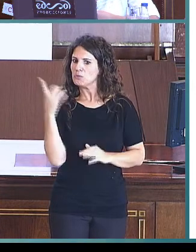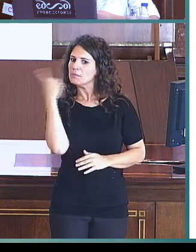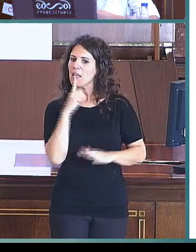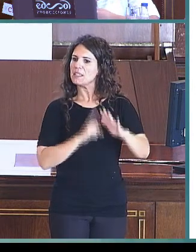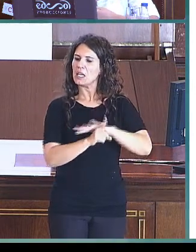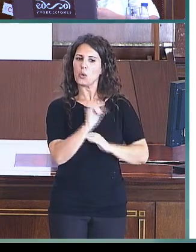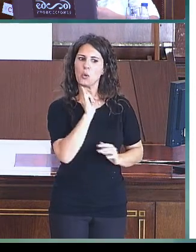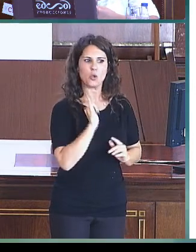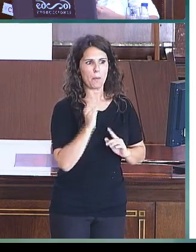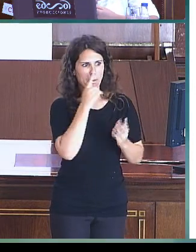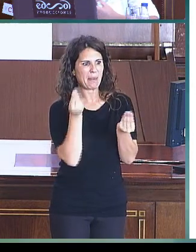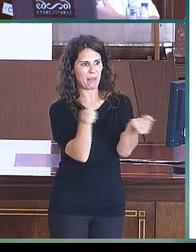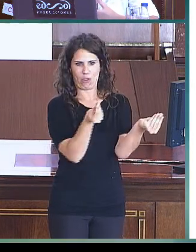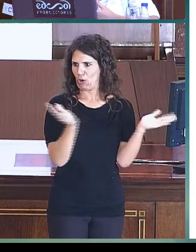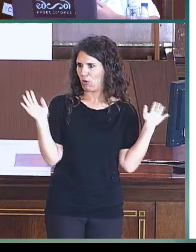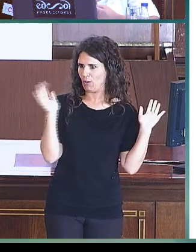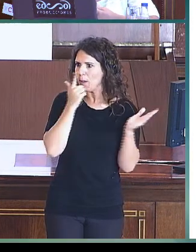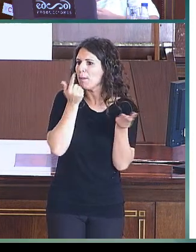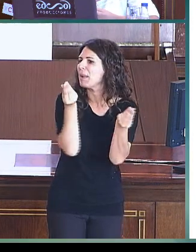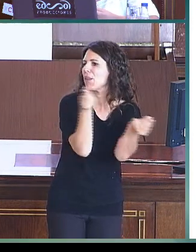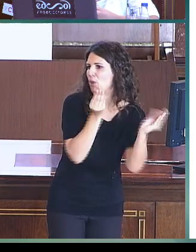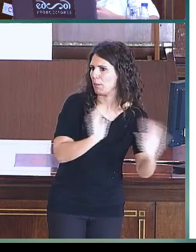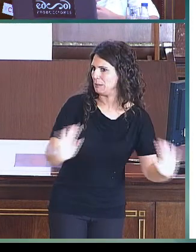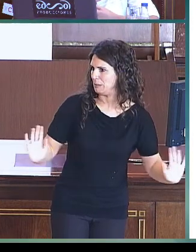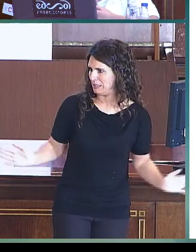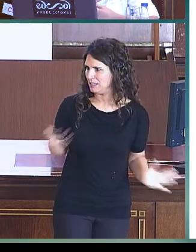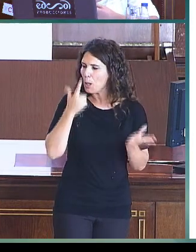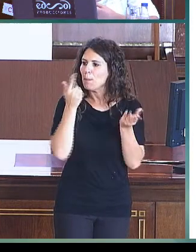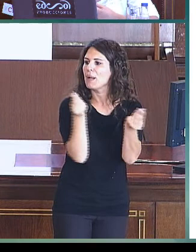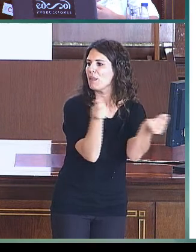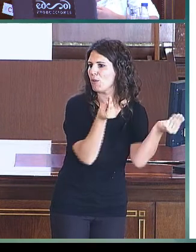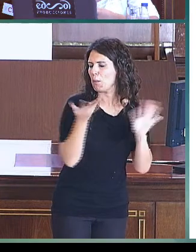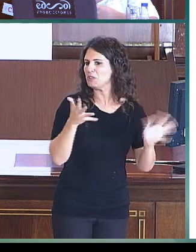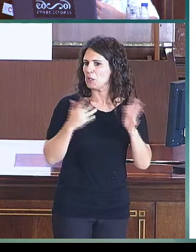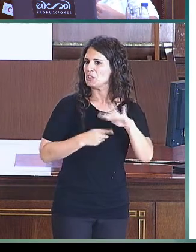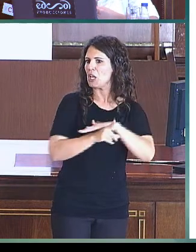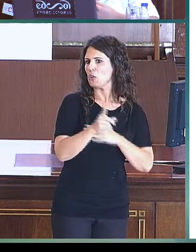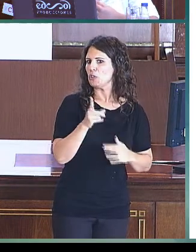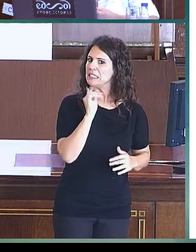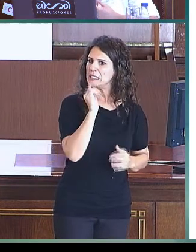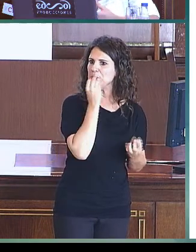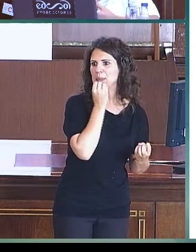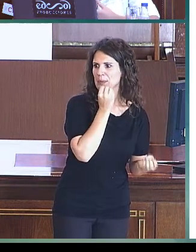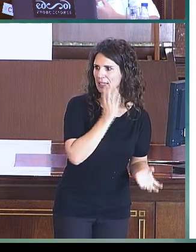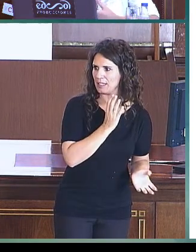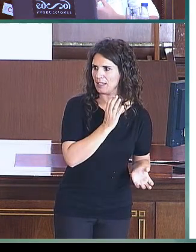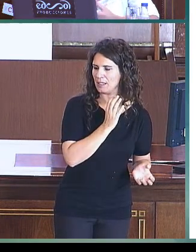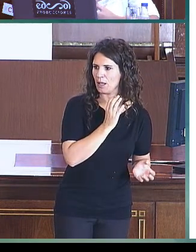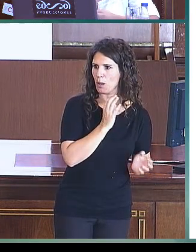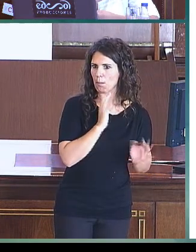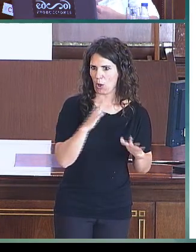tenemos una idea, una intuición acerca de cómo va siendo ese desarrollo, pero nos hace falta